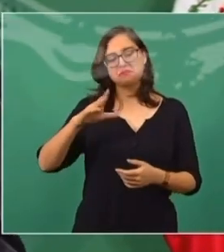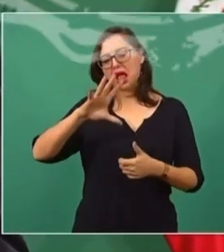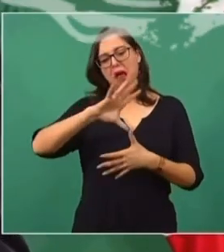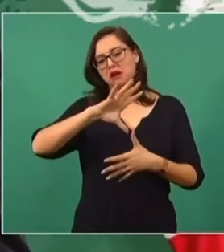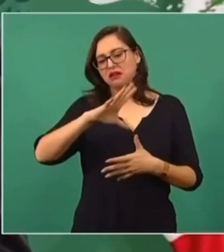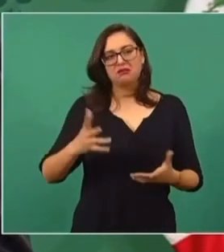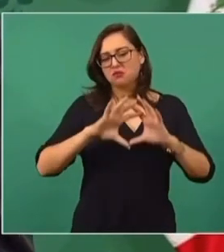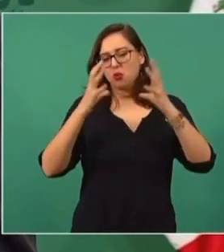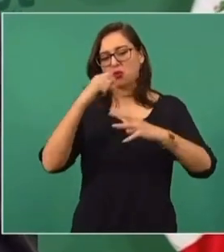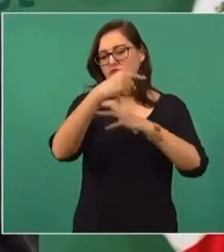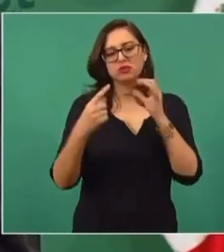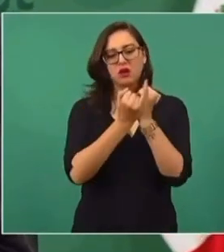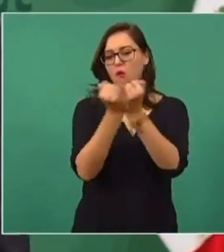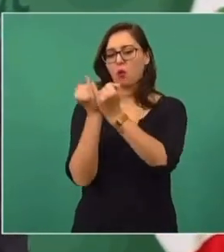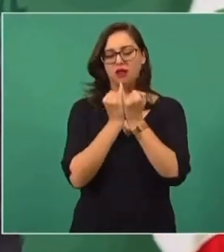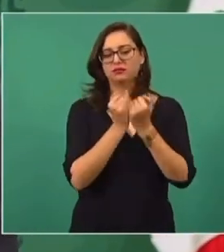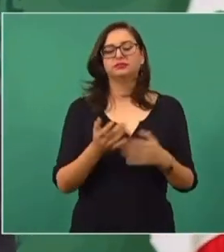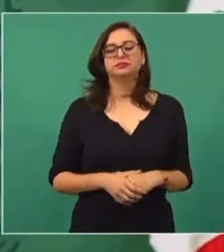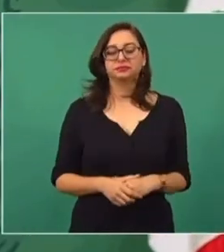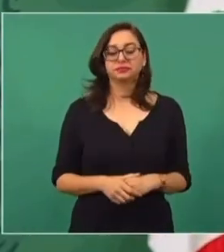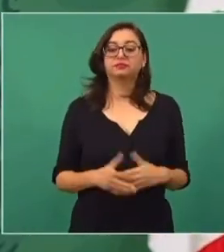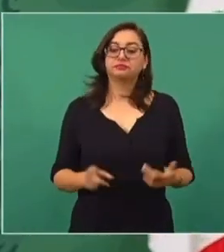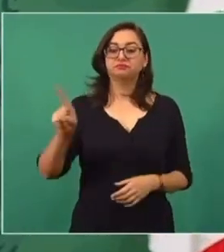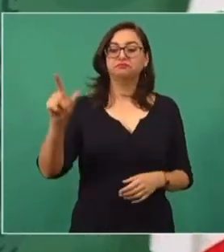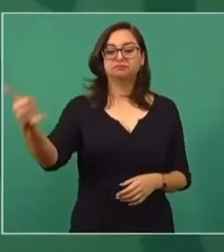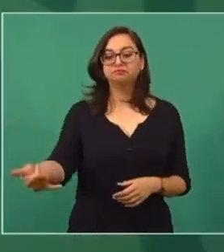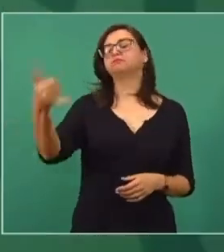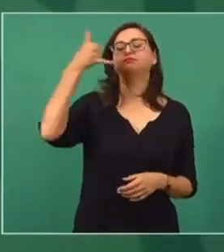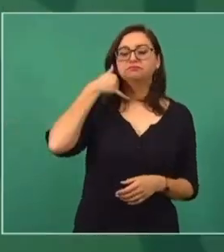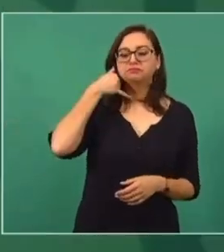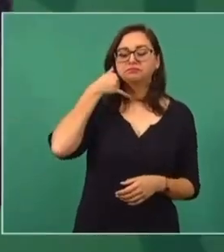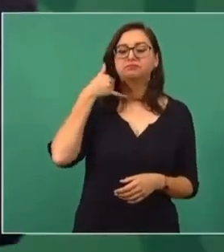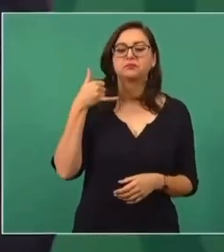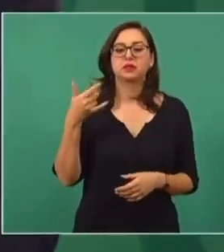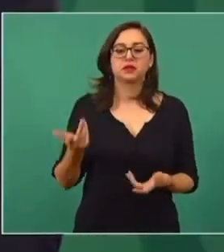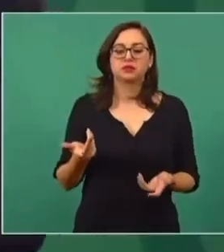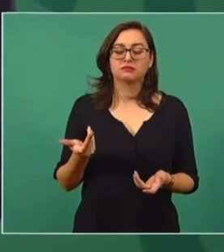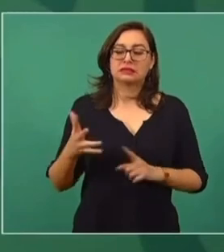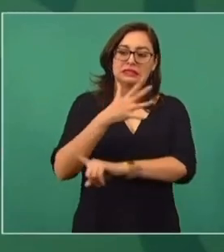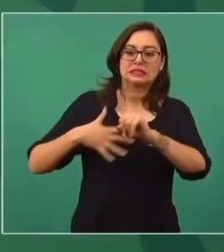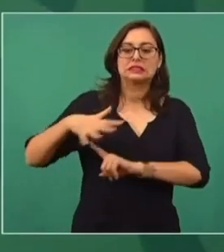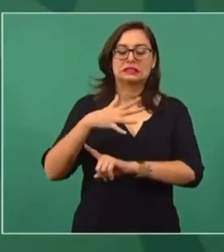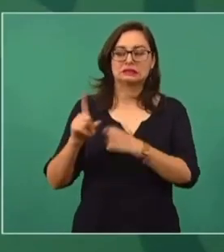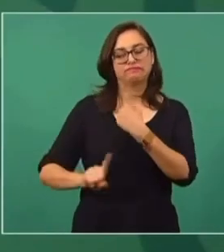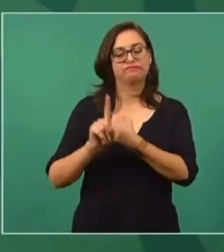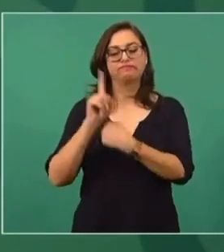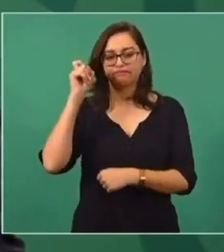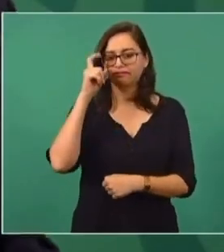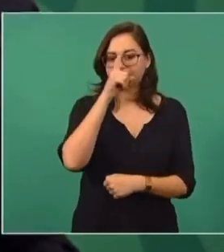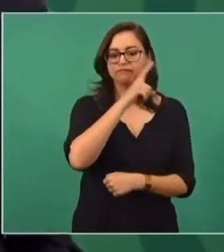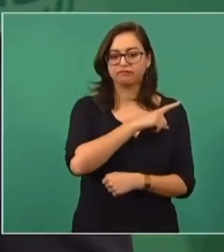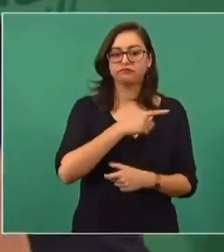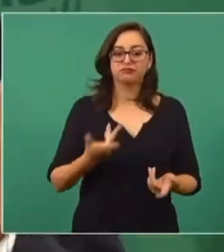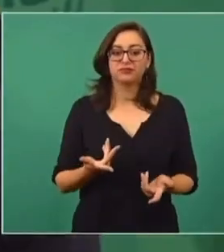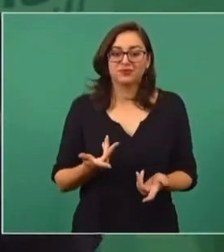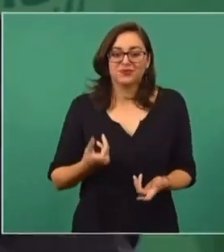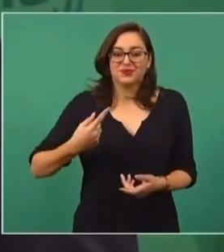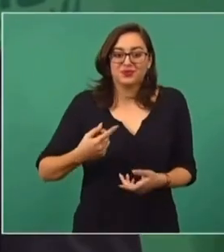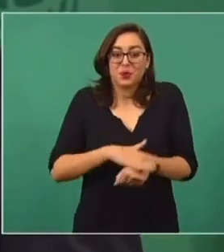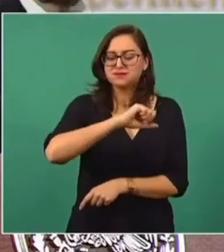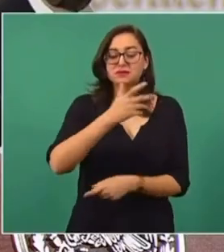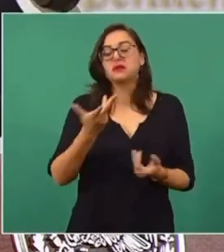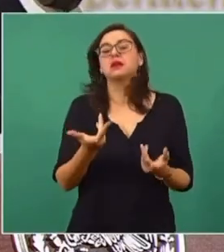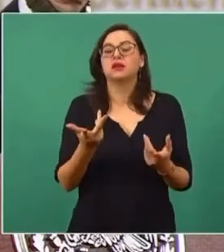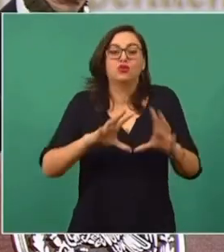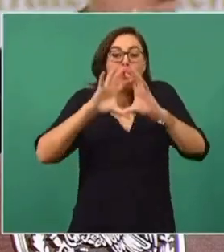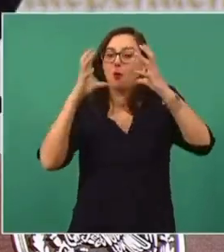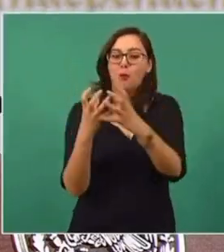Entonces, me habla y me dice, es una situación difícil porque además estamos padeciendo de la inflación.